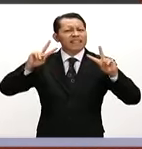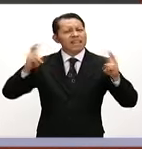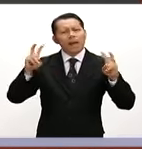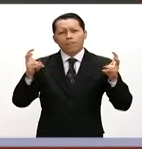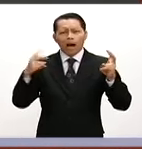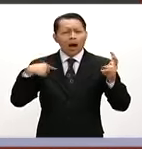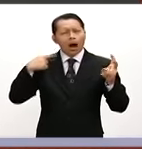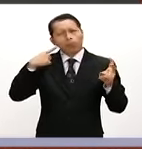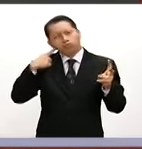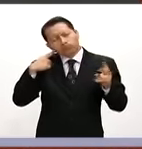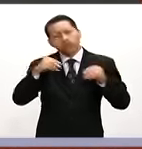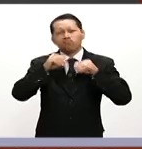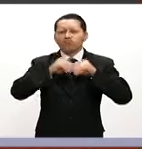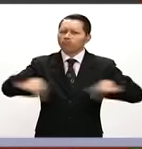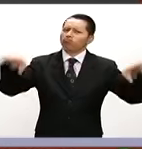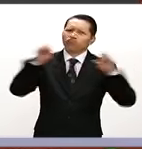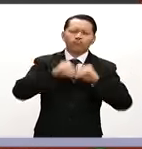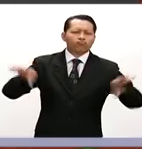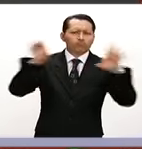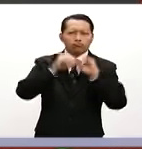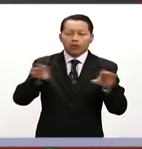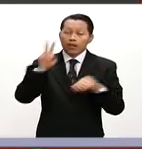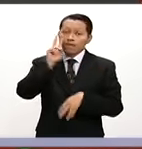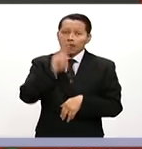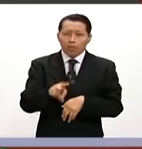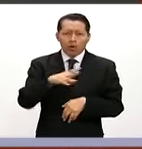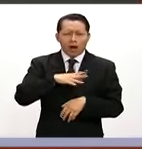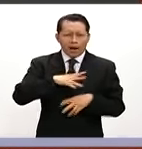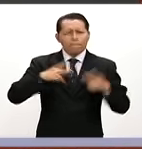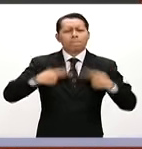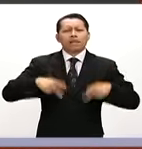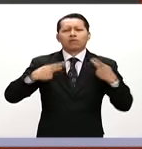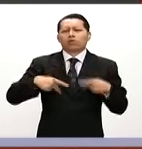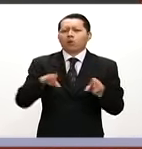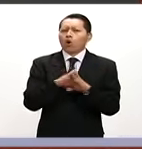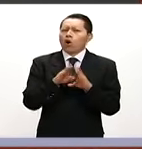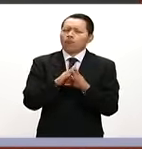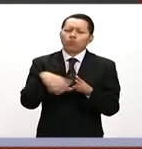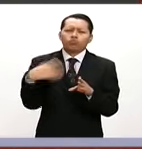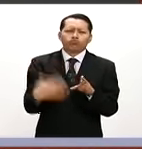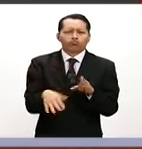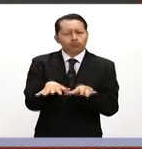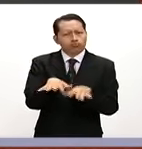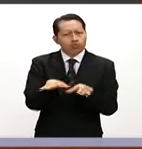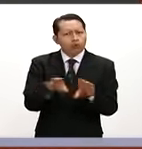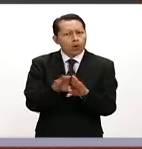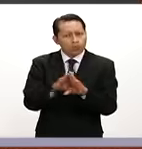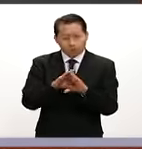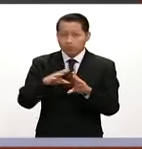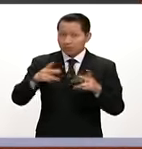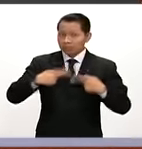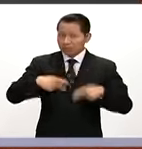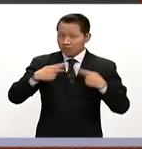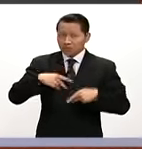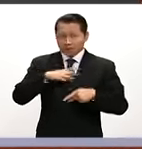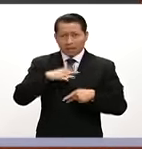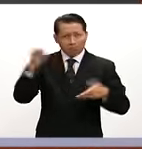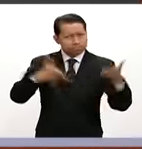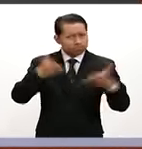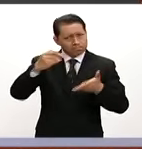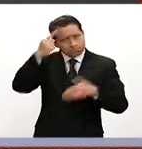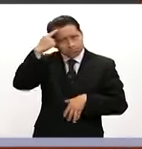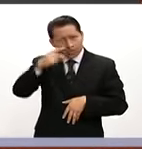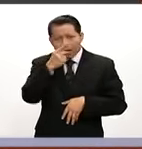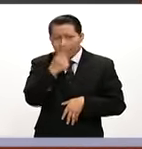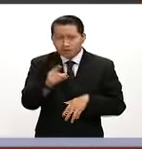vimos ahí las imágenes impresionantes de la gente que ha estado ahí a darle el último adiós a este